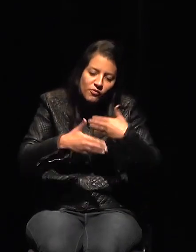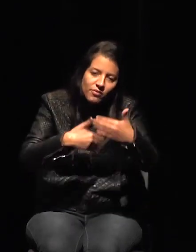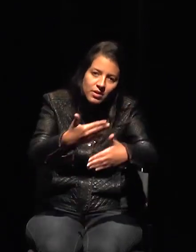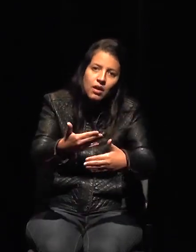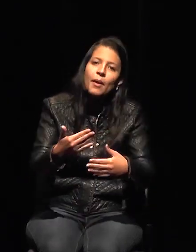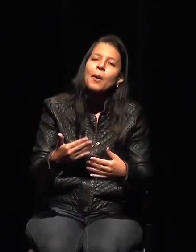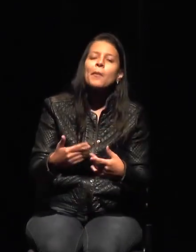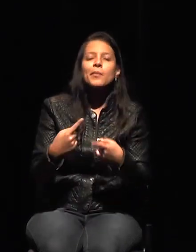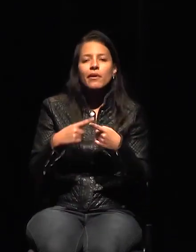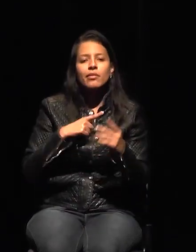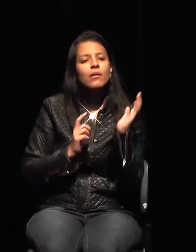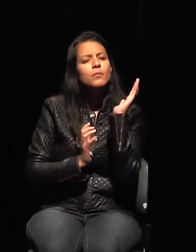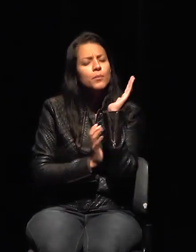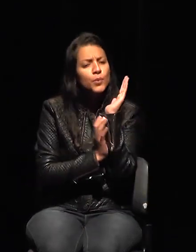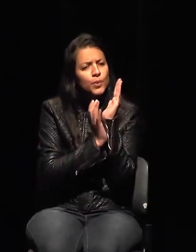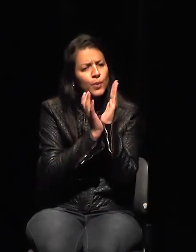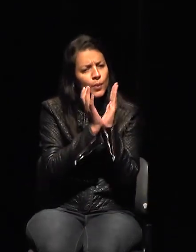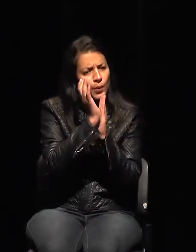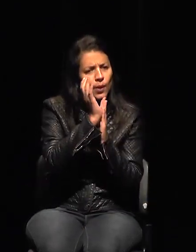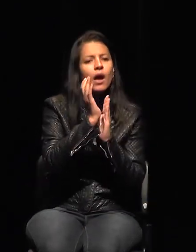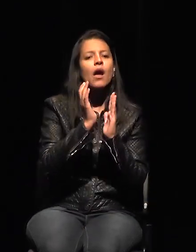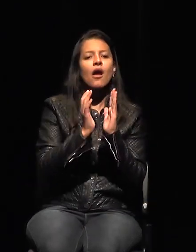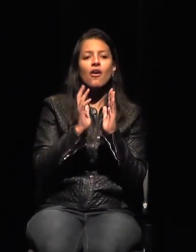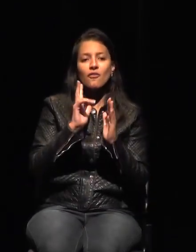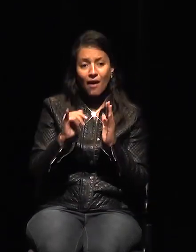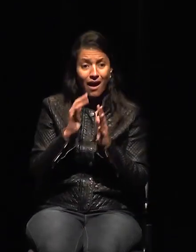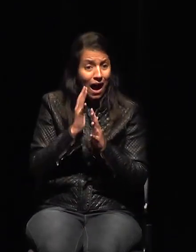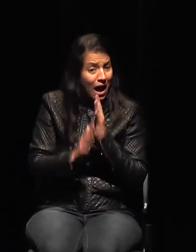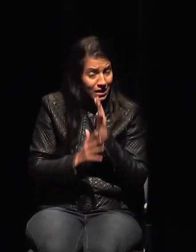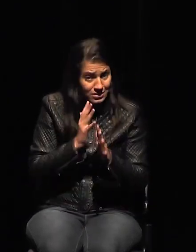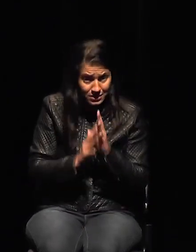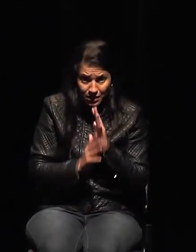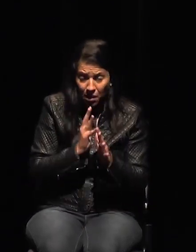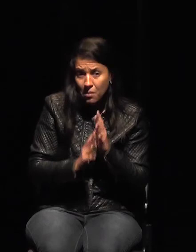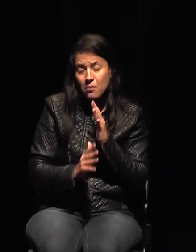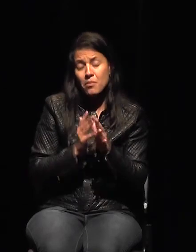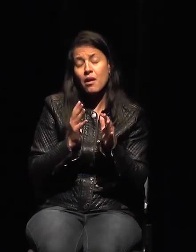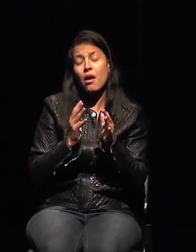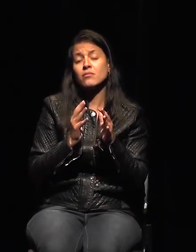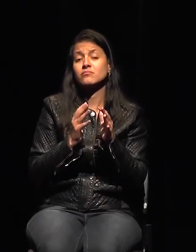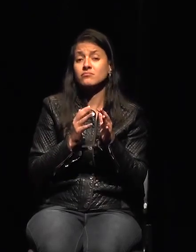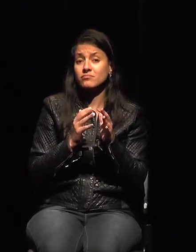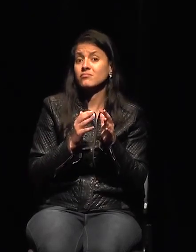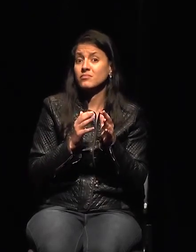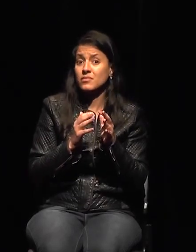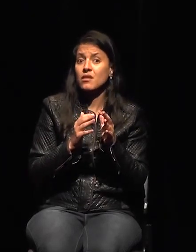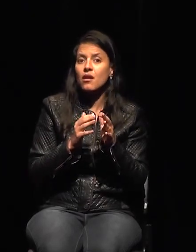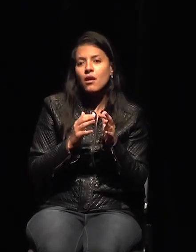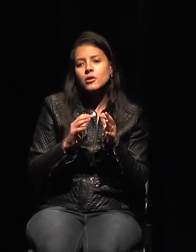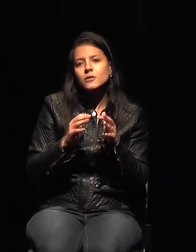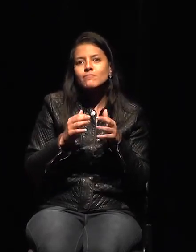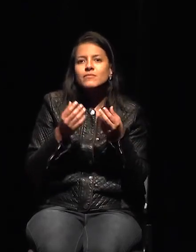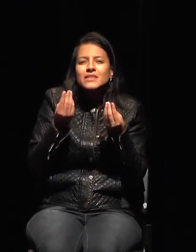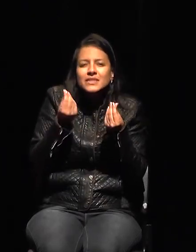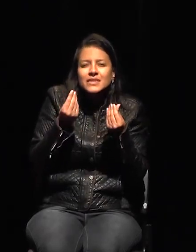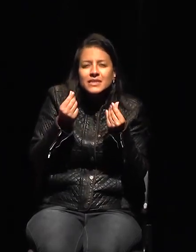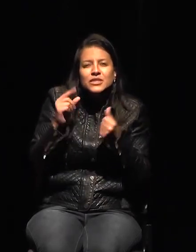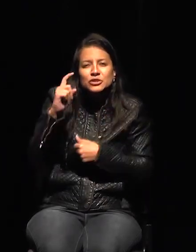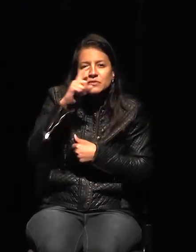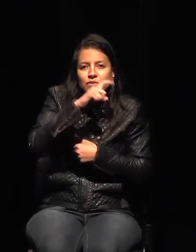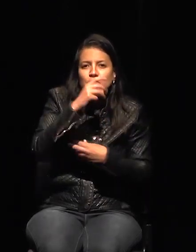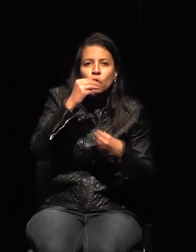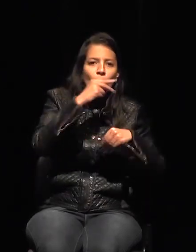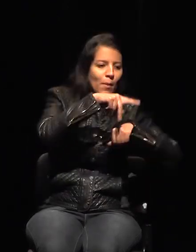burocratización y cometemos errores desde el punto de vista diplomático. Ya